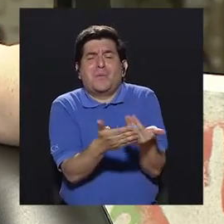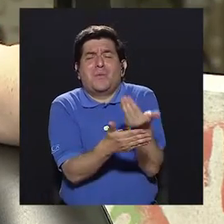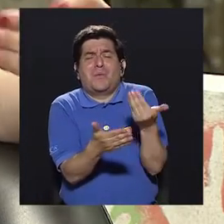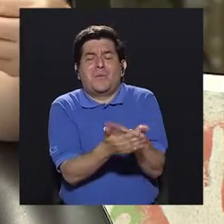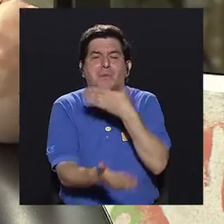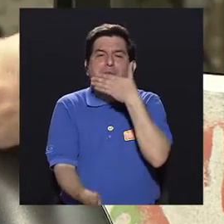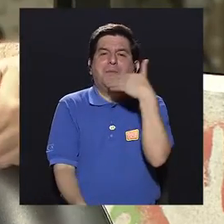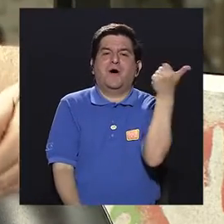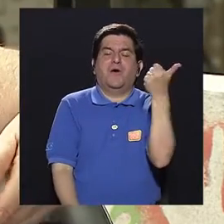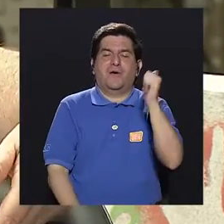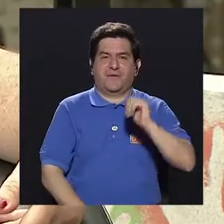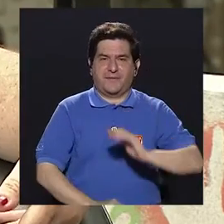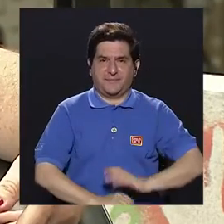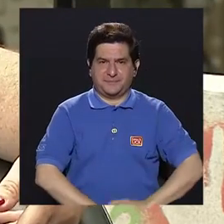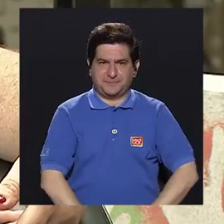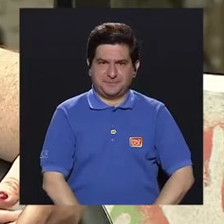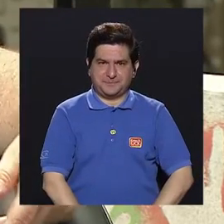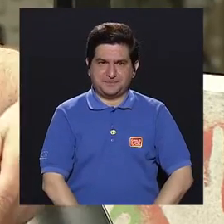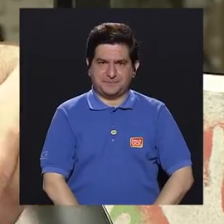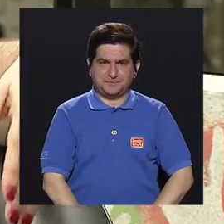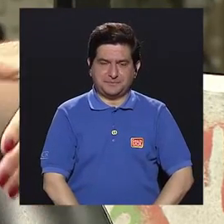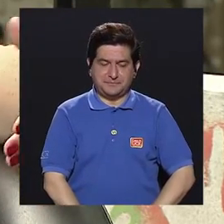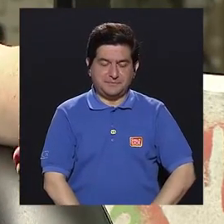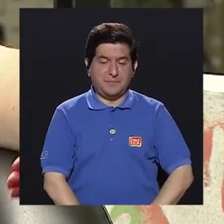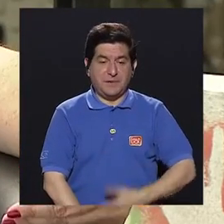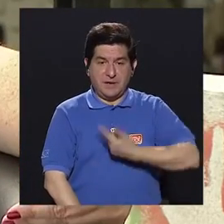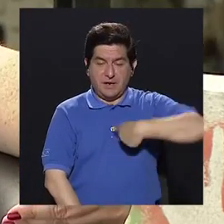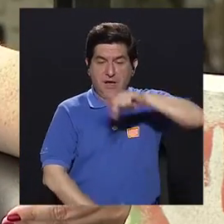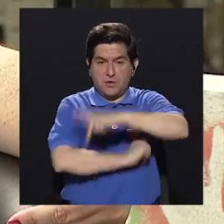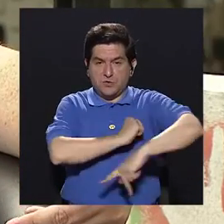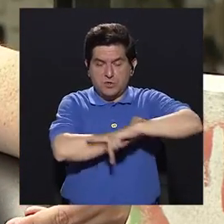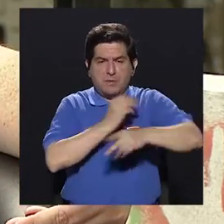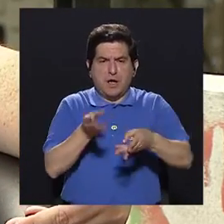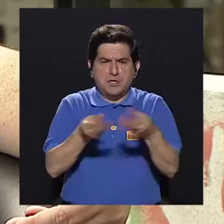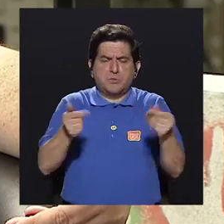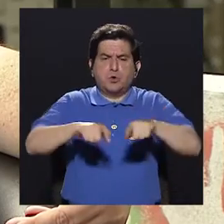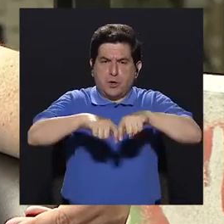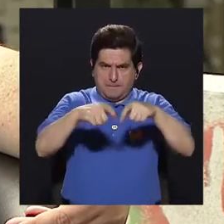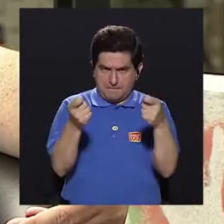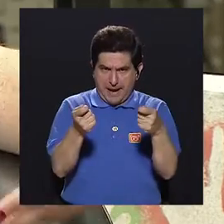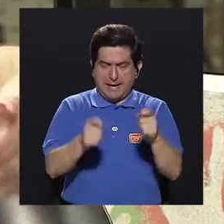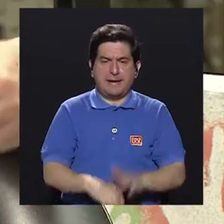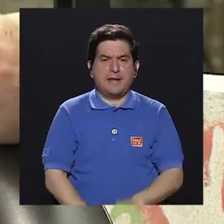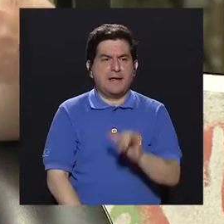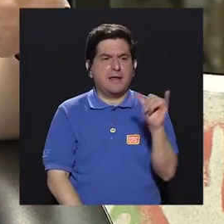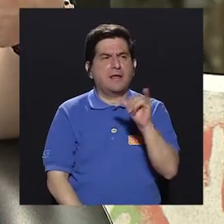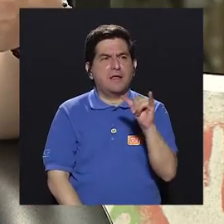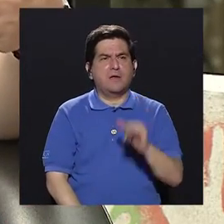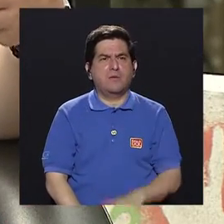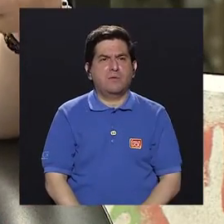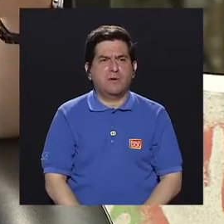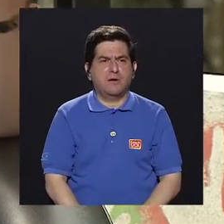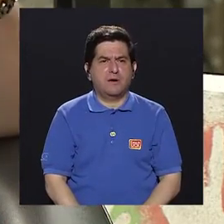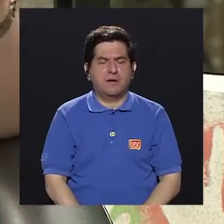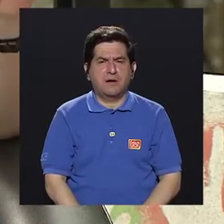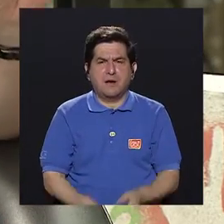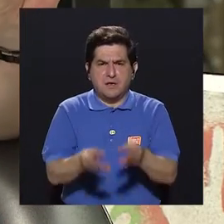es mucho mejor, ¿verdad? En nuestro país se produce, por ejemplo, el maní y se produce la